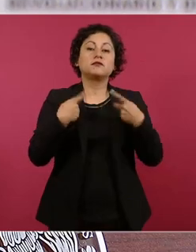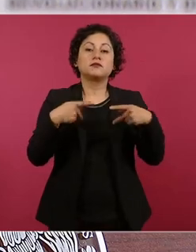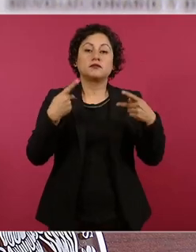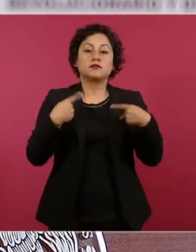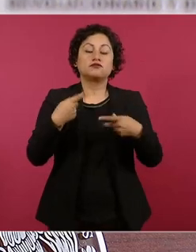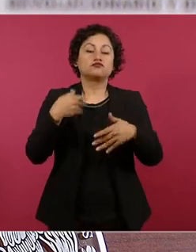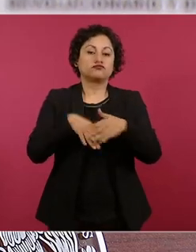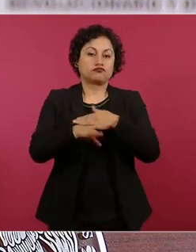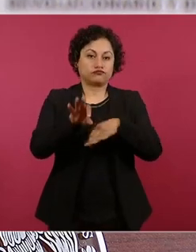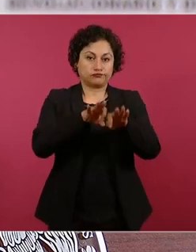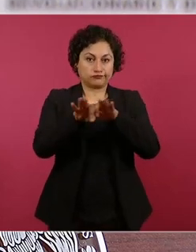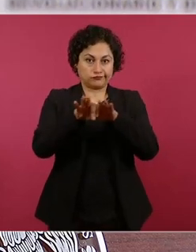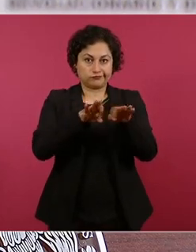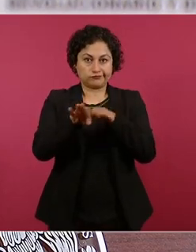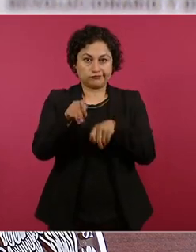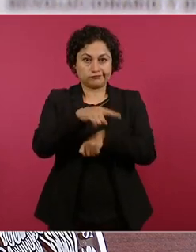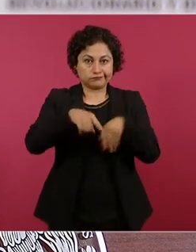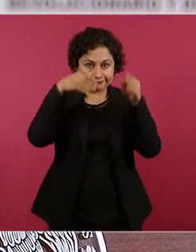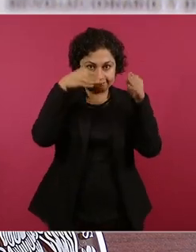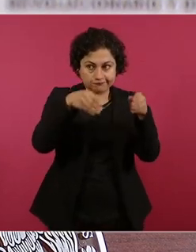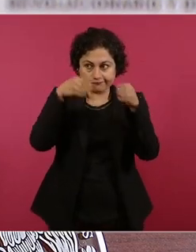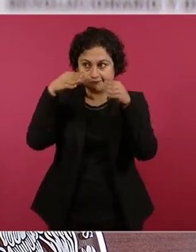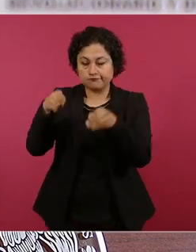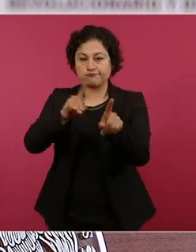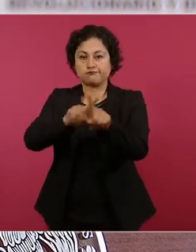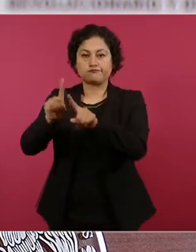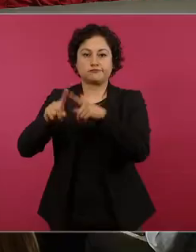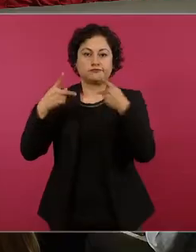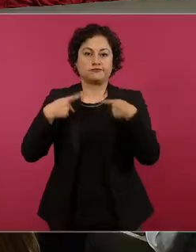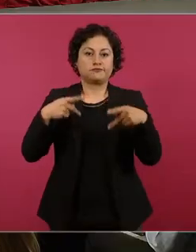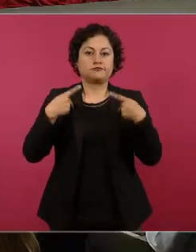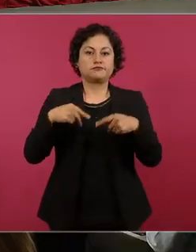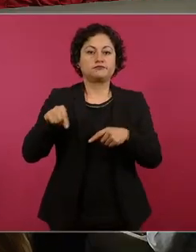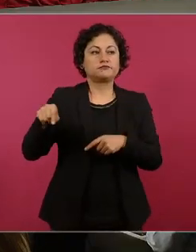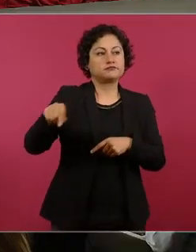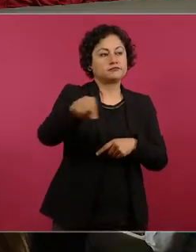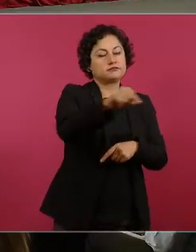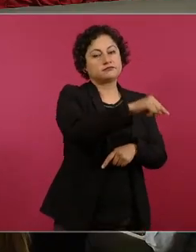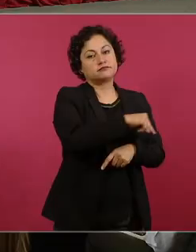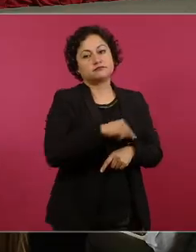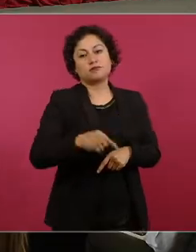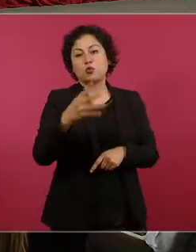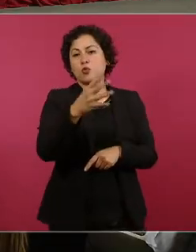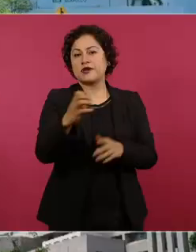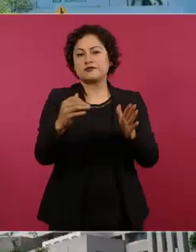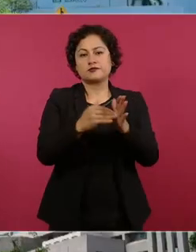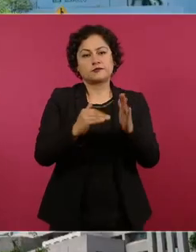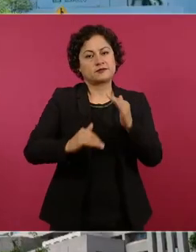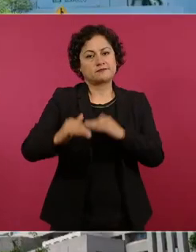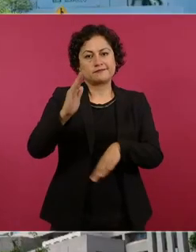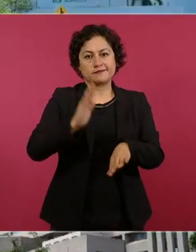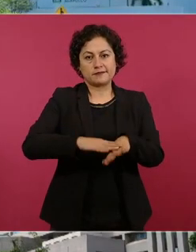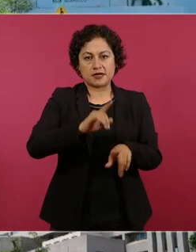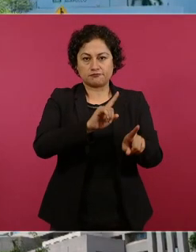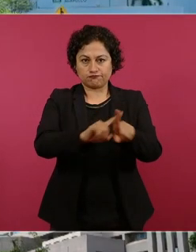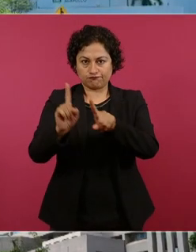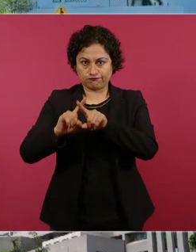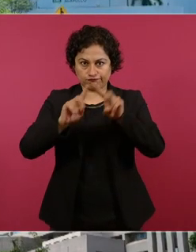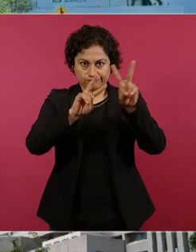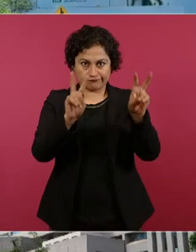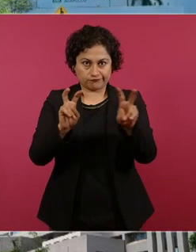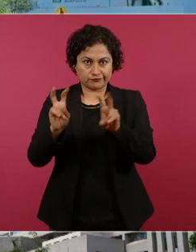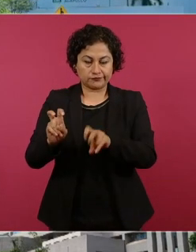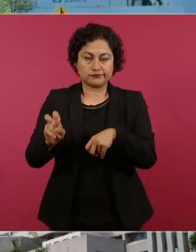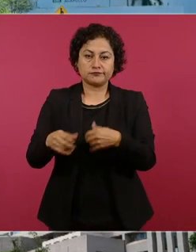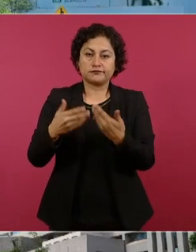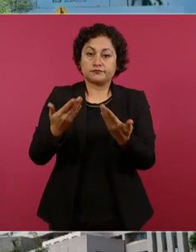concentrados atendiendo a la población en casi 400 mil atenciones de todo tipo. Y también aquí agradecer a